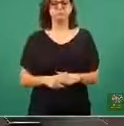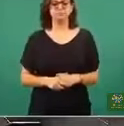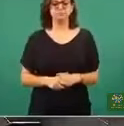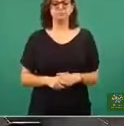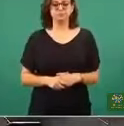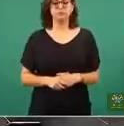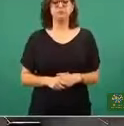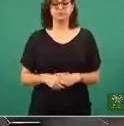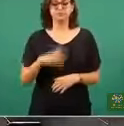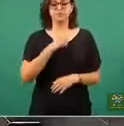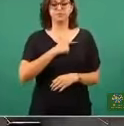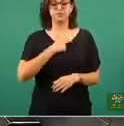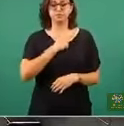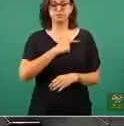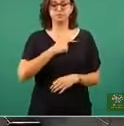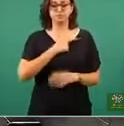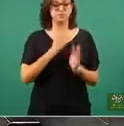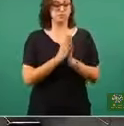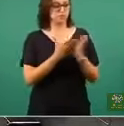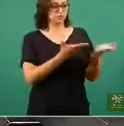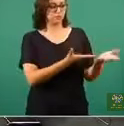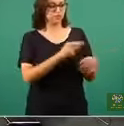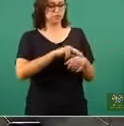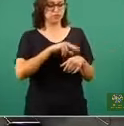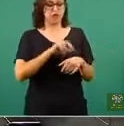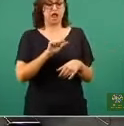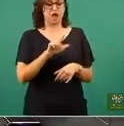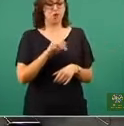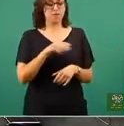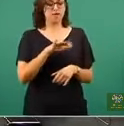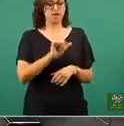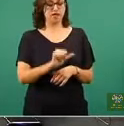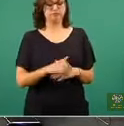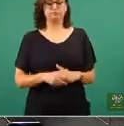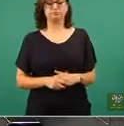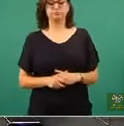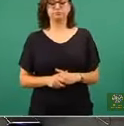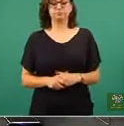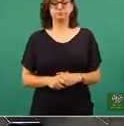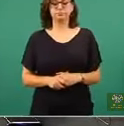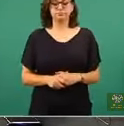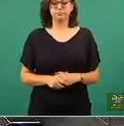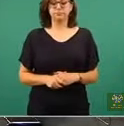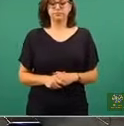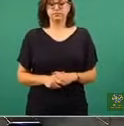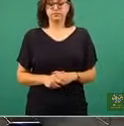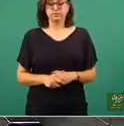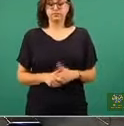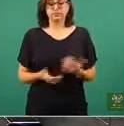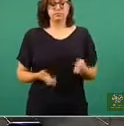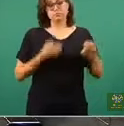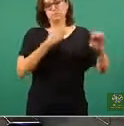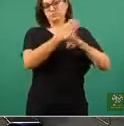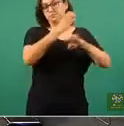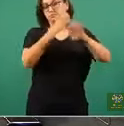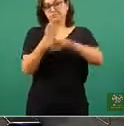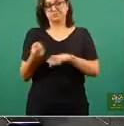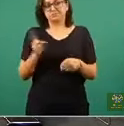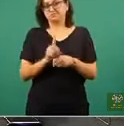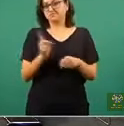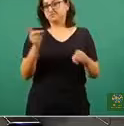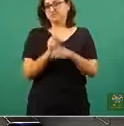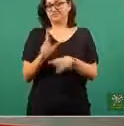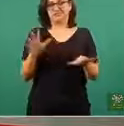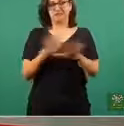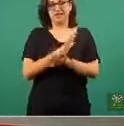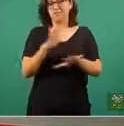Con mucho gusto. Le pido al doctor Alomía si nos comenta sobre. Claro que sí. De hecho, el número de entidades obviamente se va actualizando todos los días,